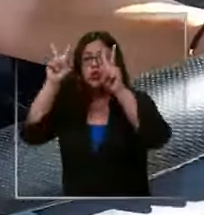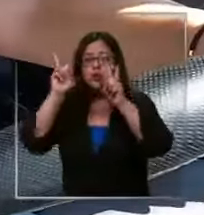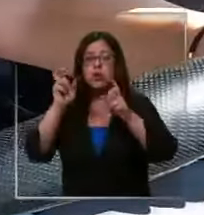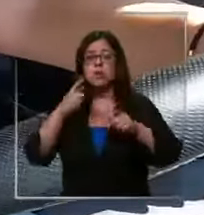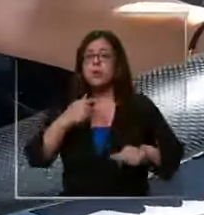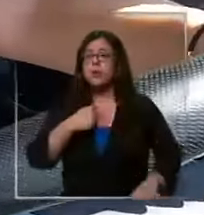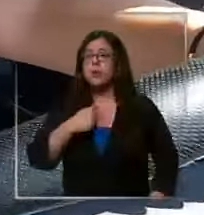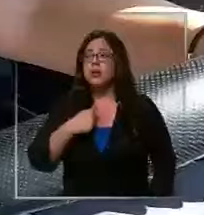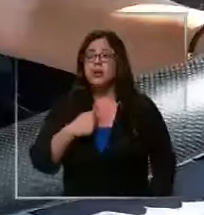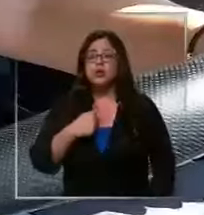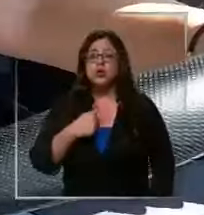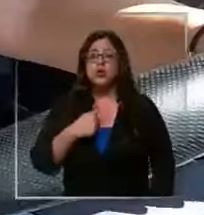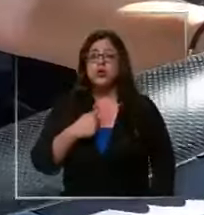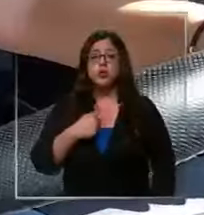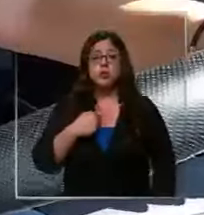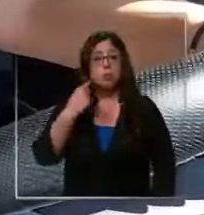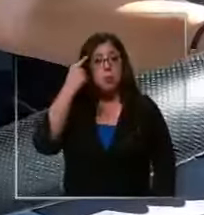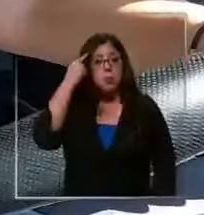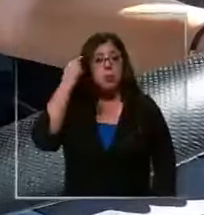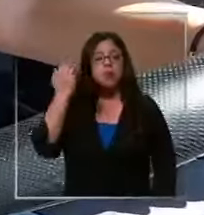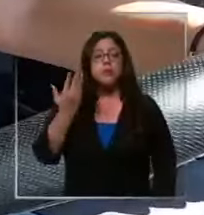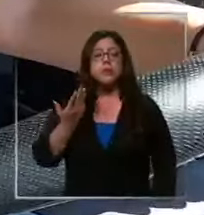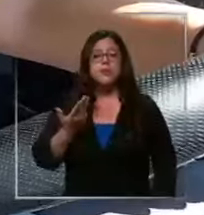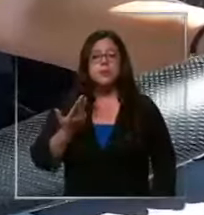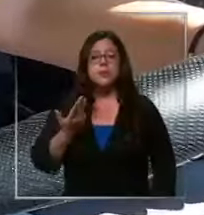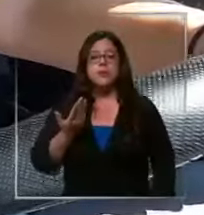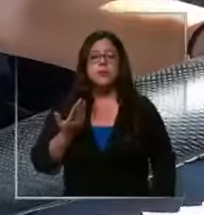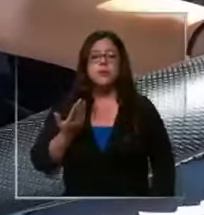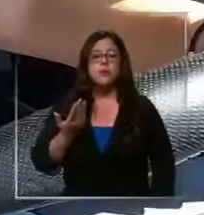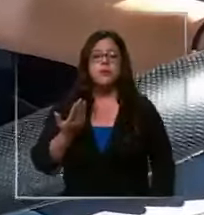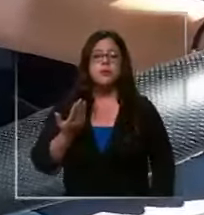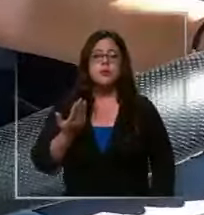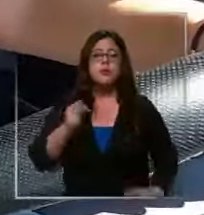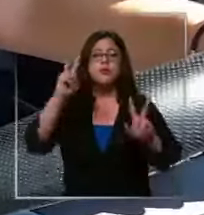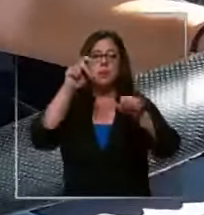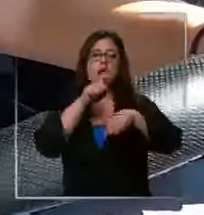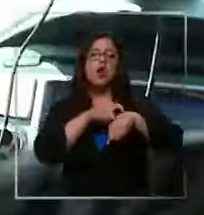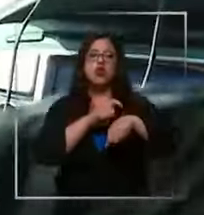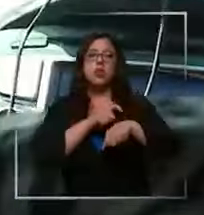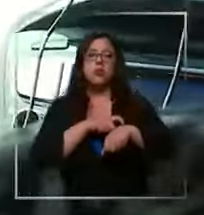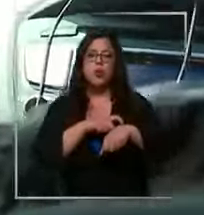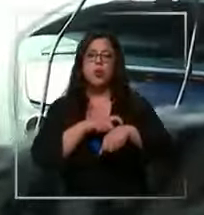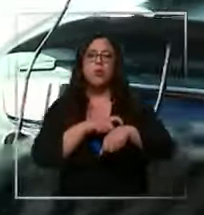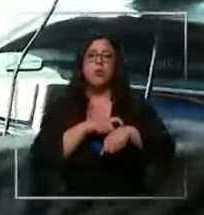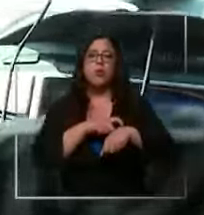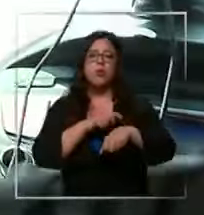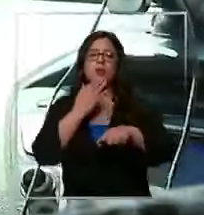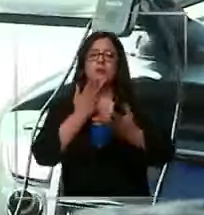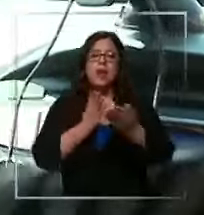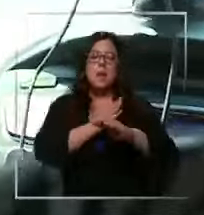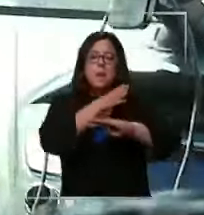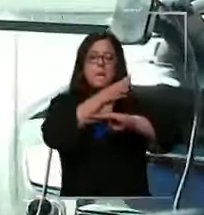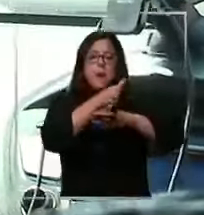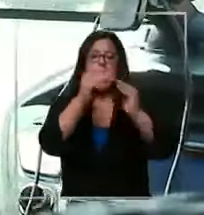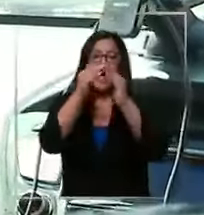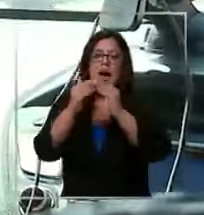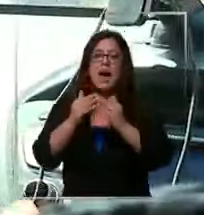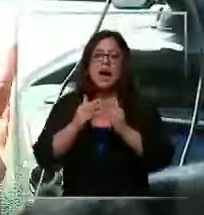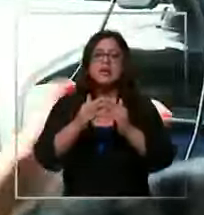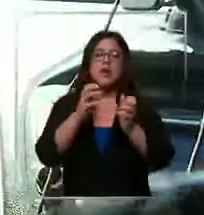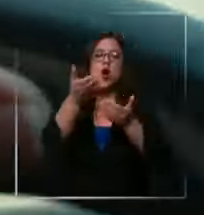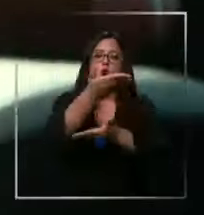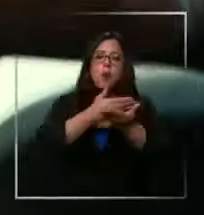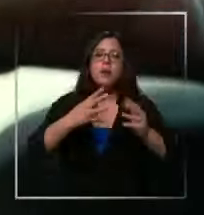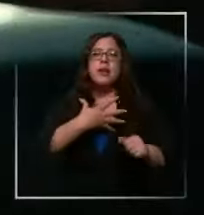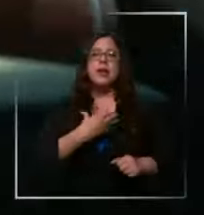considero es el tema de los tiempos para poder también llegar a mi casa, estar con mis hijas.